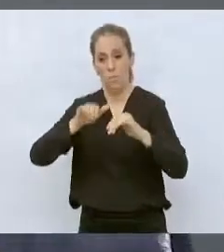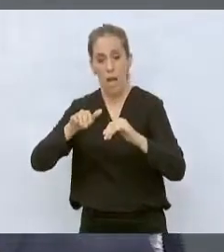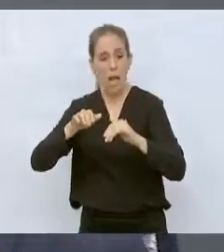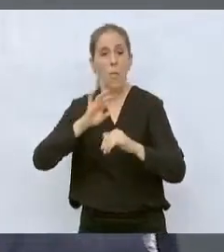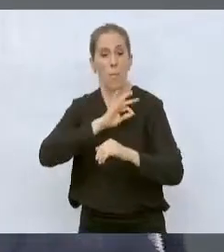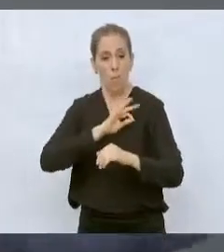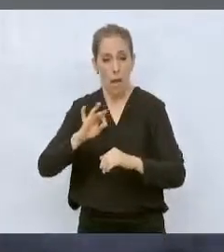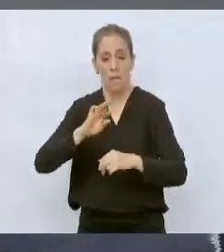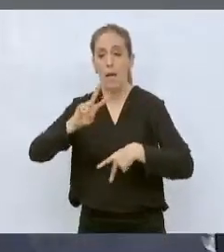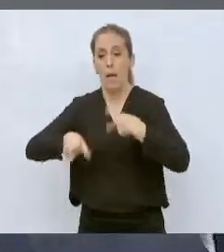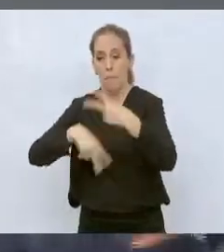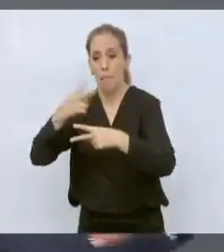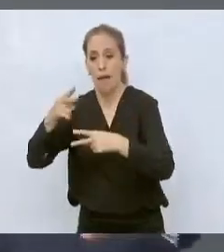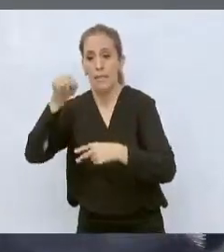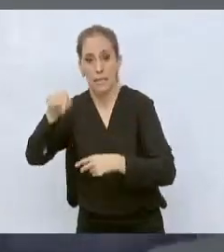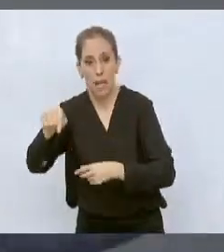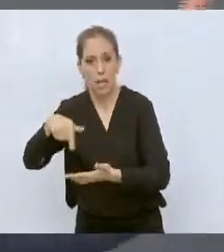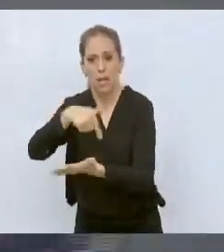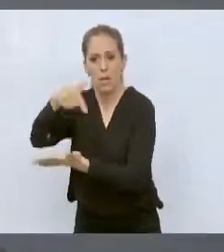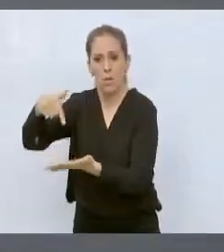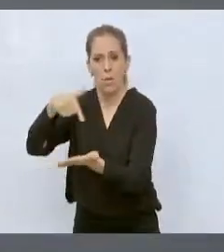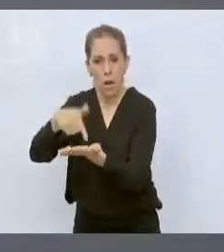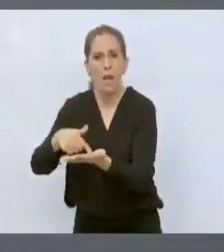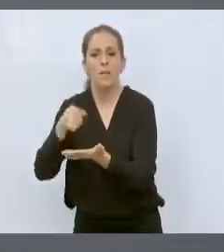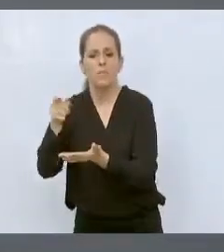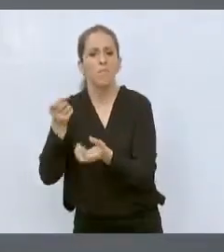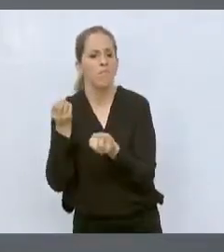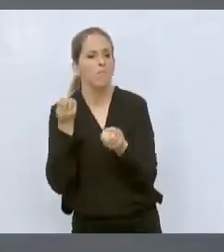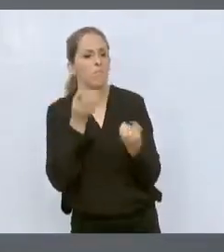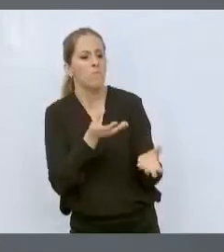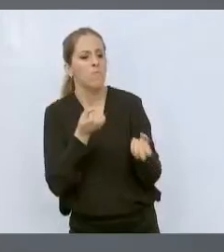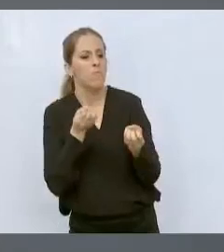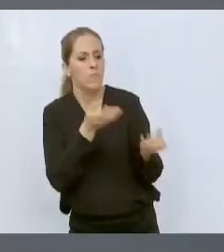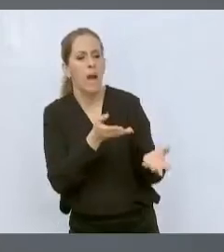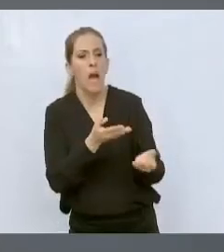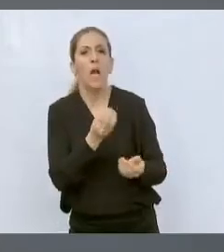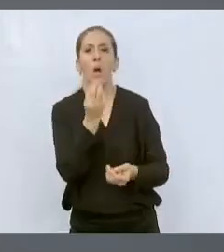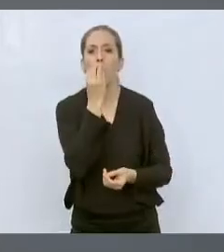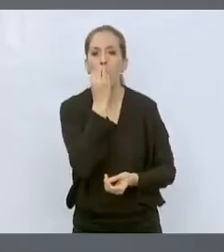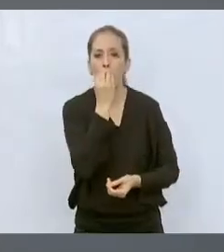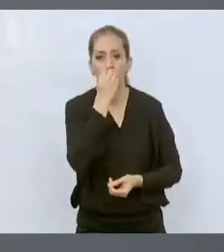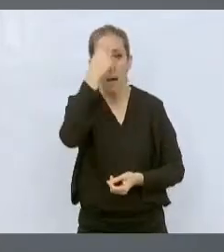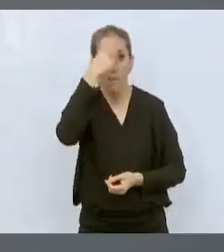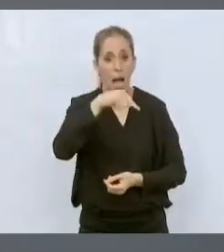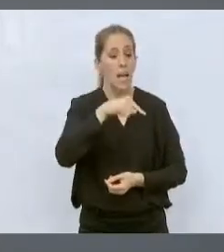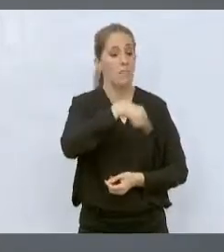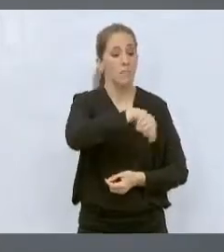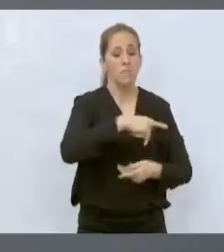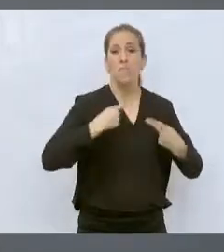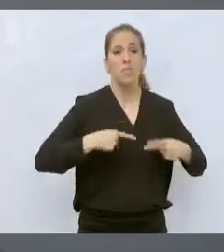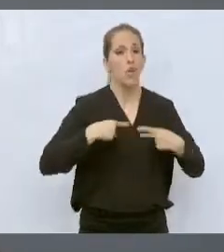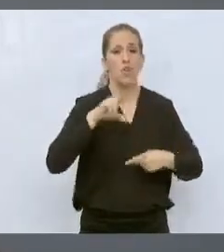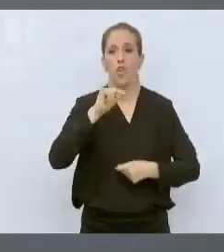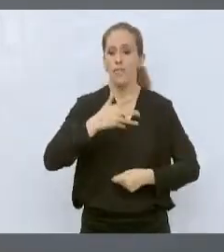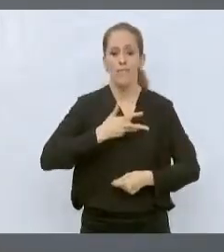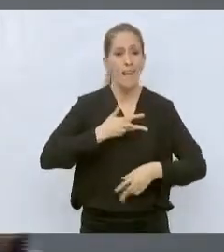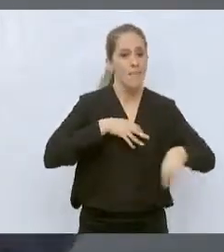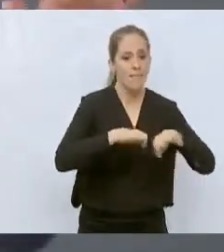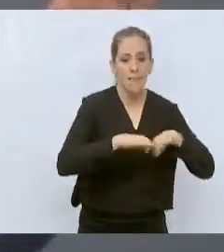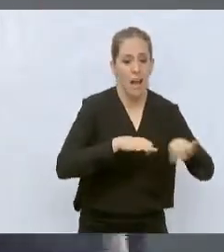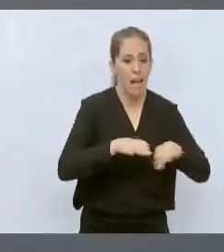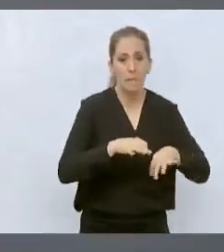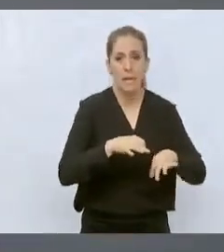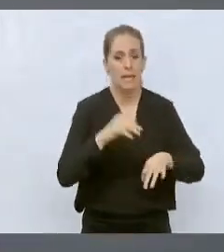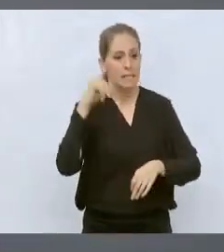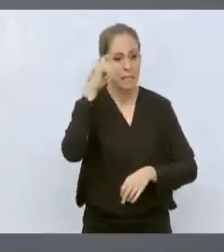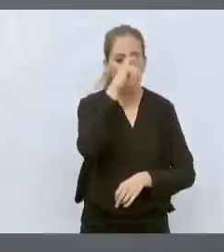pueda estar acudiendo ahí para que ahí se le entregue el alimento necesario para ellos y sus familias. Este es un gran ejemplo que nos ha permitido